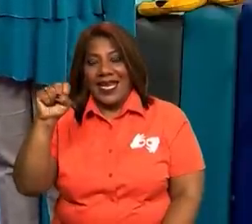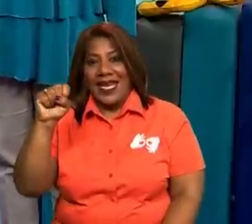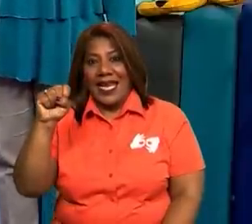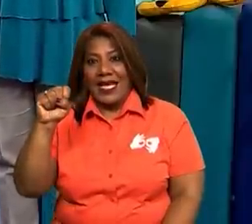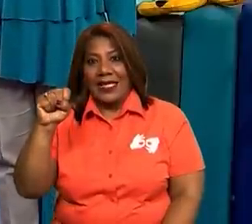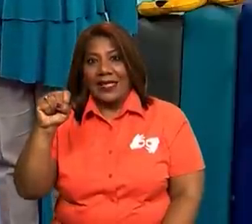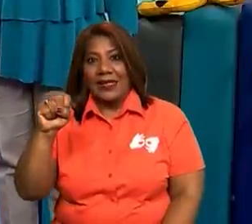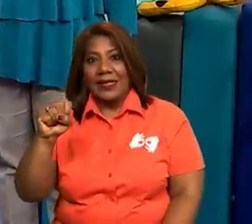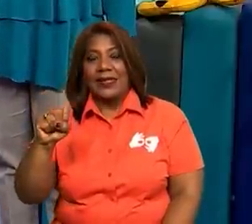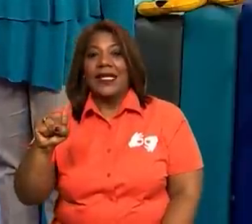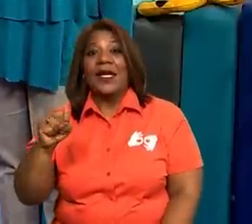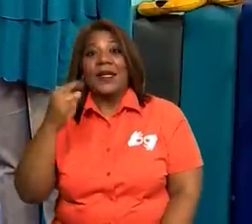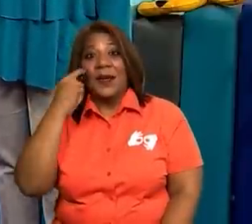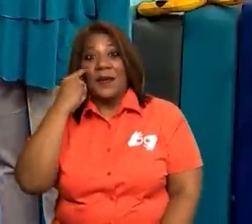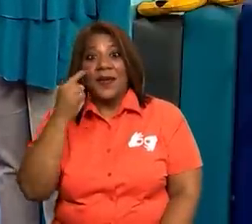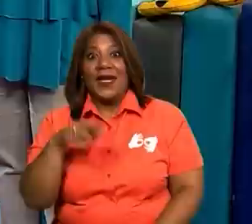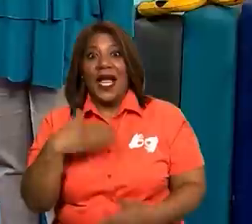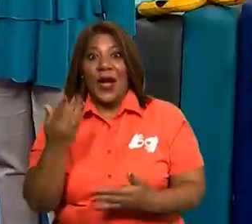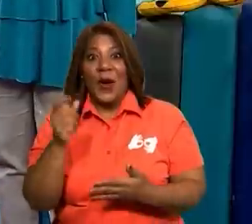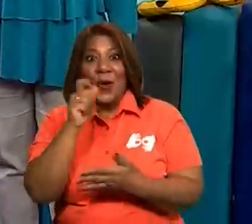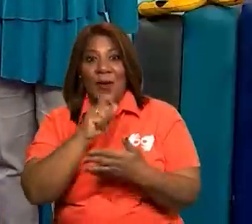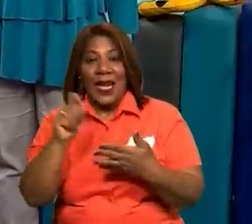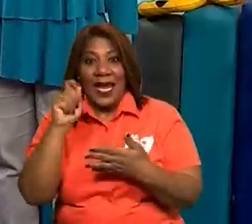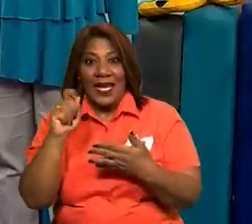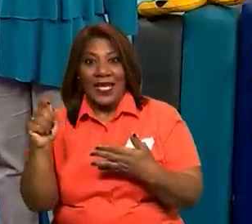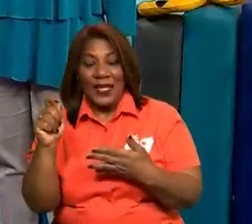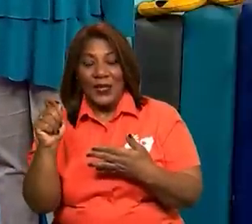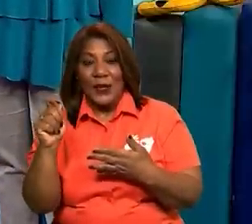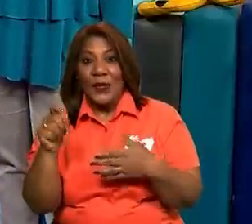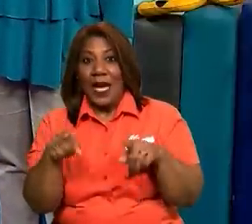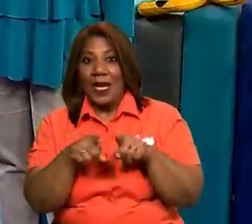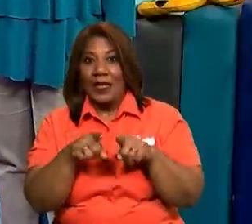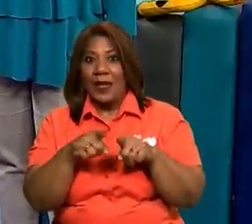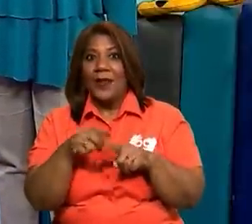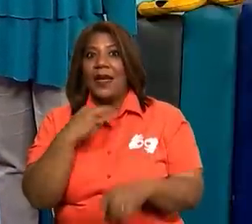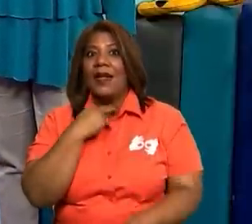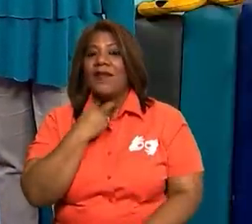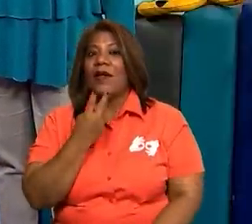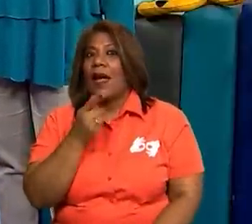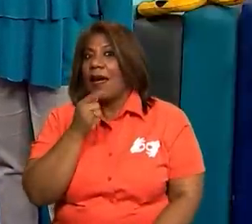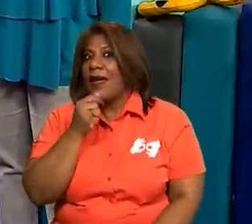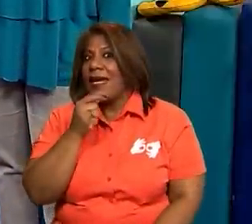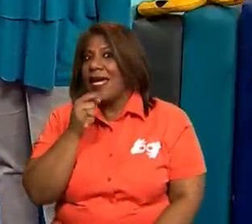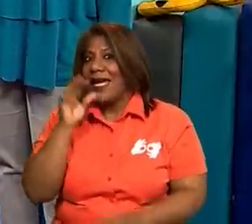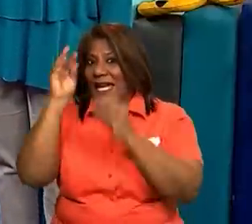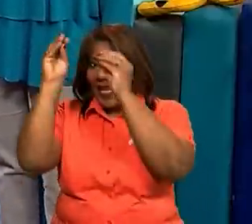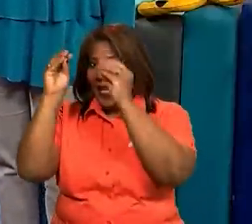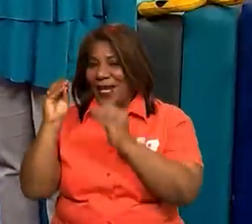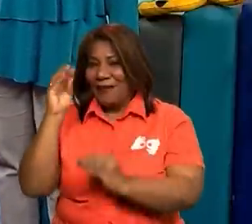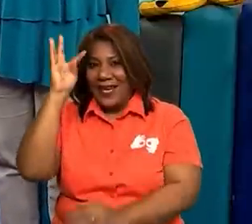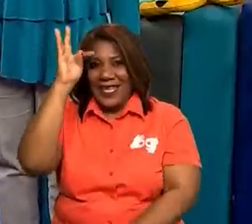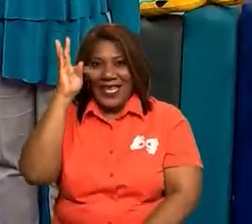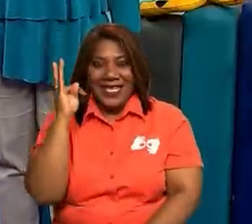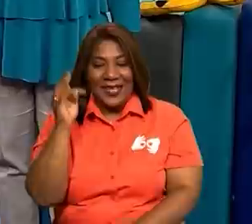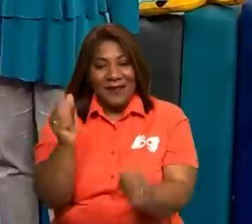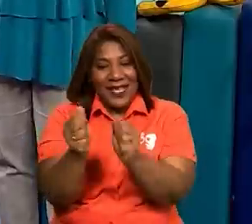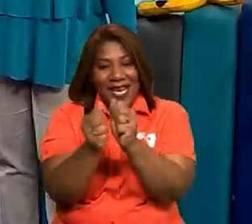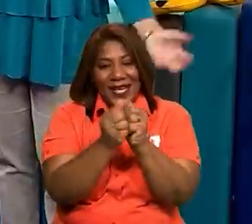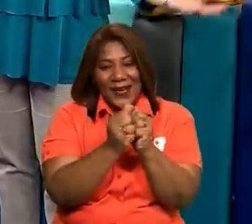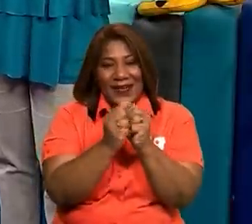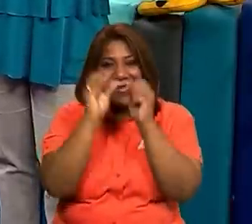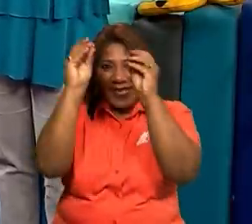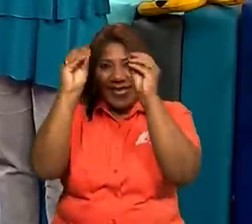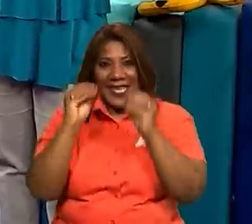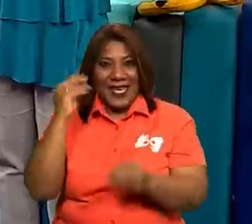de cada uno de esos fonemas. Muy bien, les habla la docente Tamara Olmos. Y tengo conmigo a mi compañera,